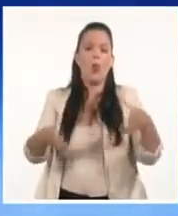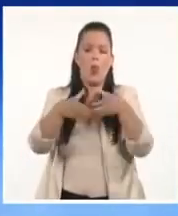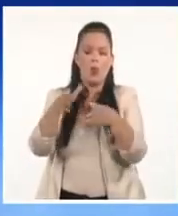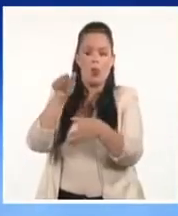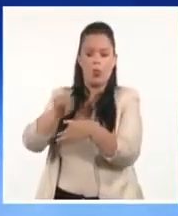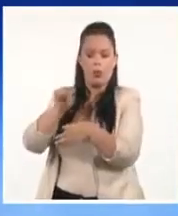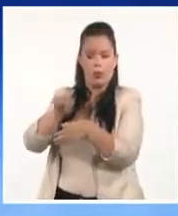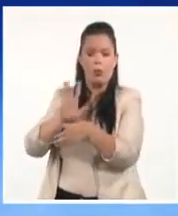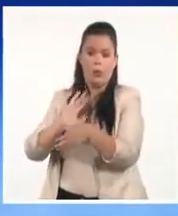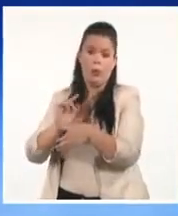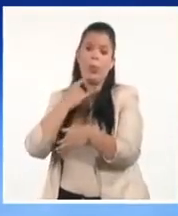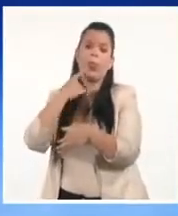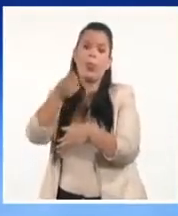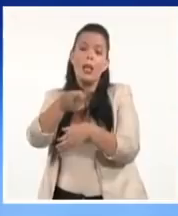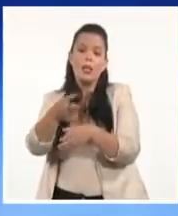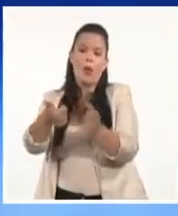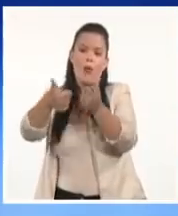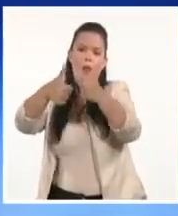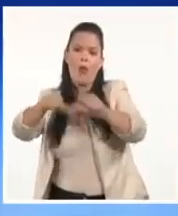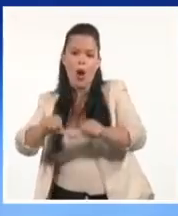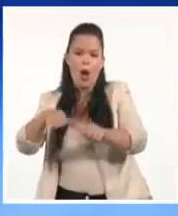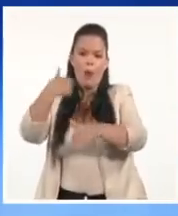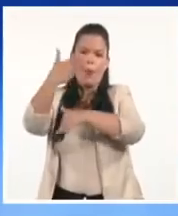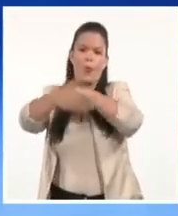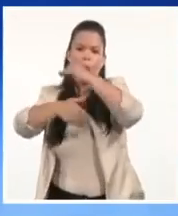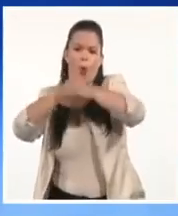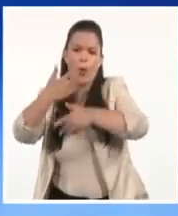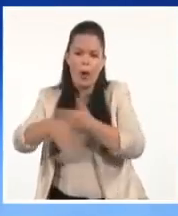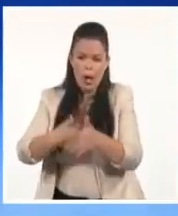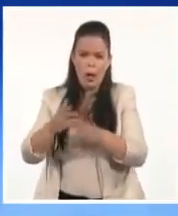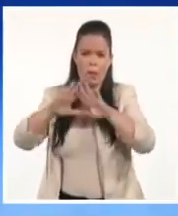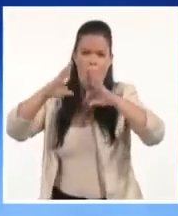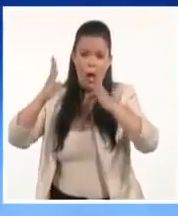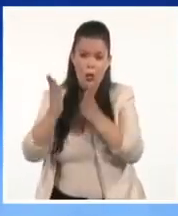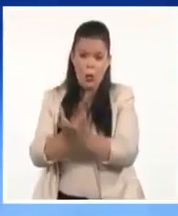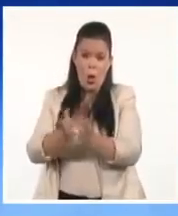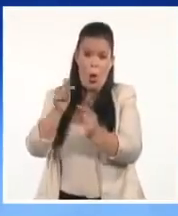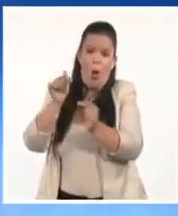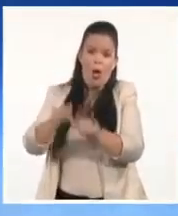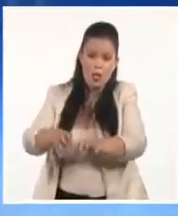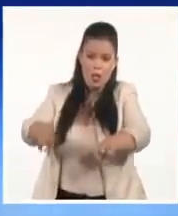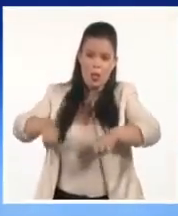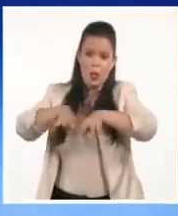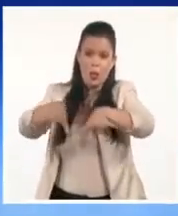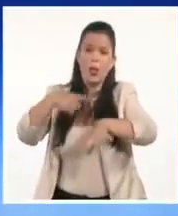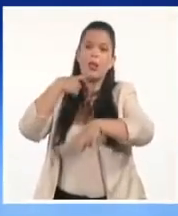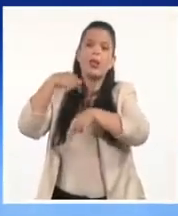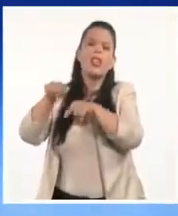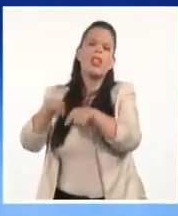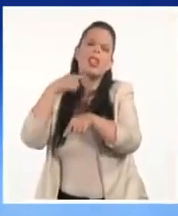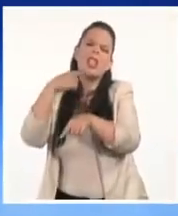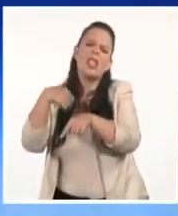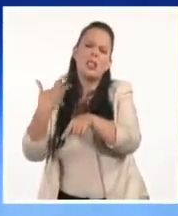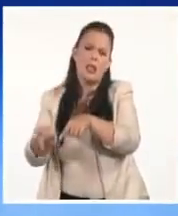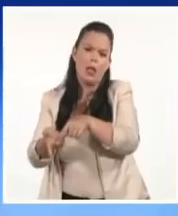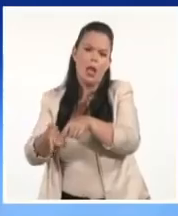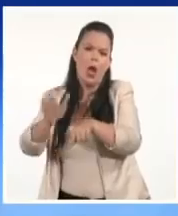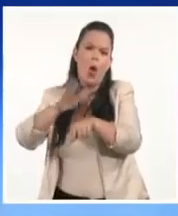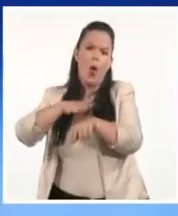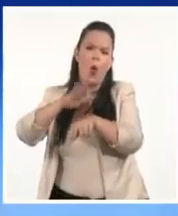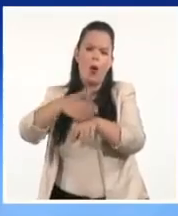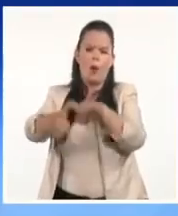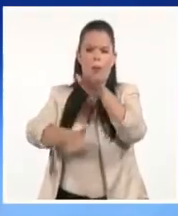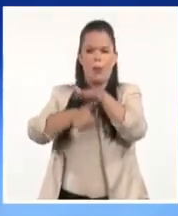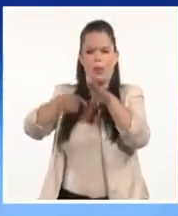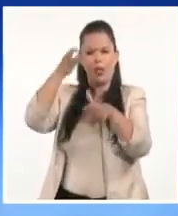vandalismo, que la agresividad, que todas esas lamentables escenas que se vivieron son responsabilidad ahora del presidente. Vamos a recordar